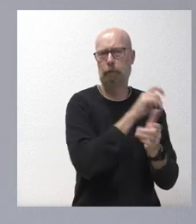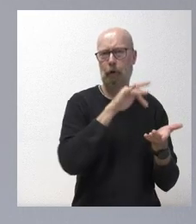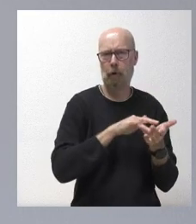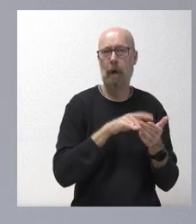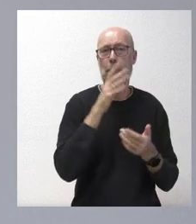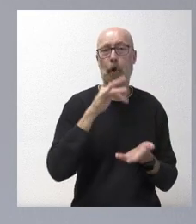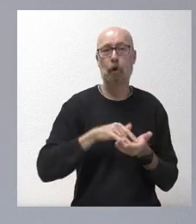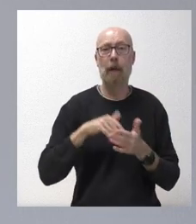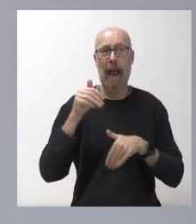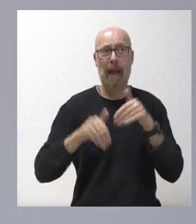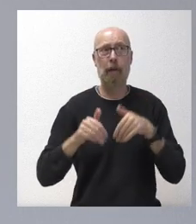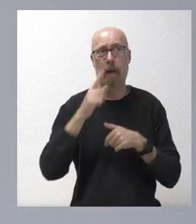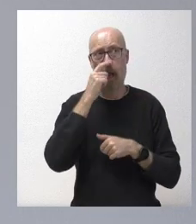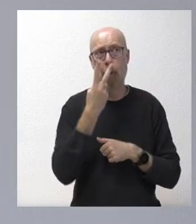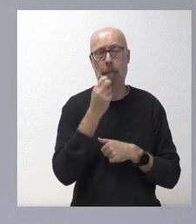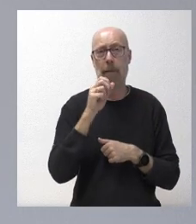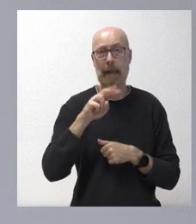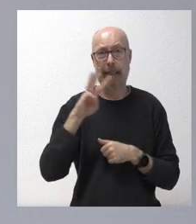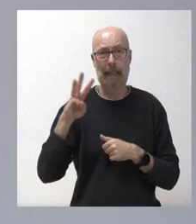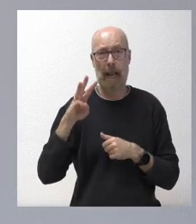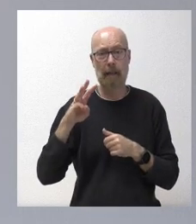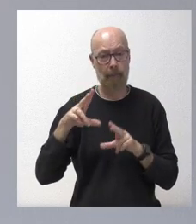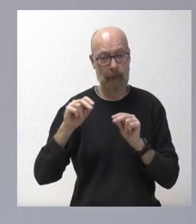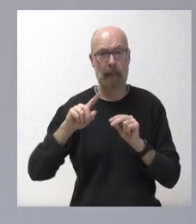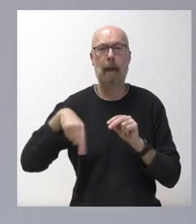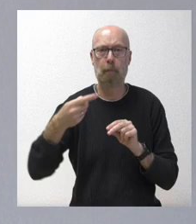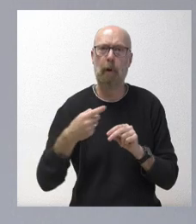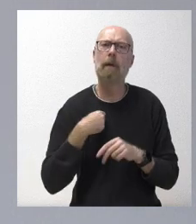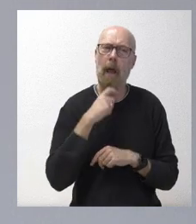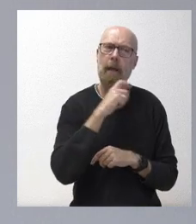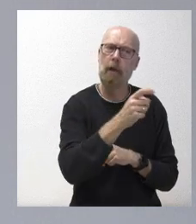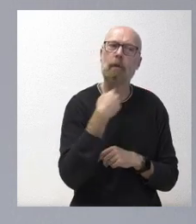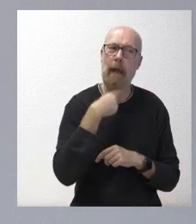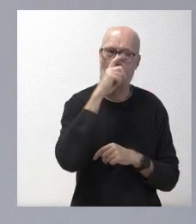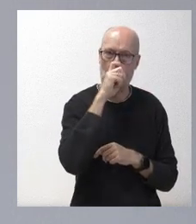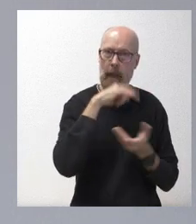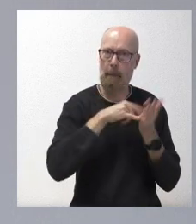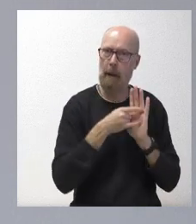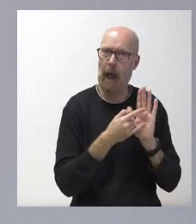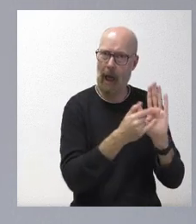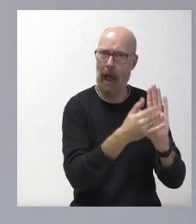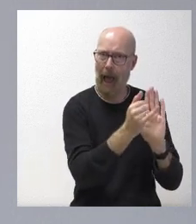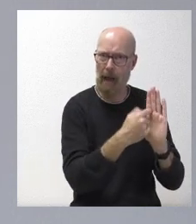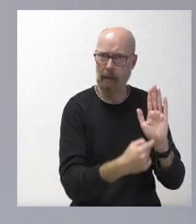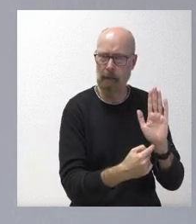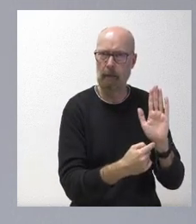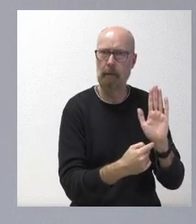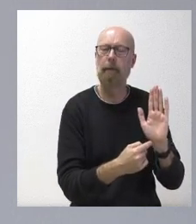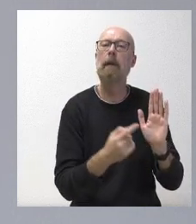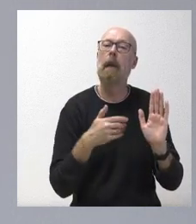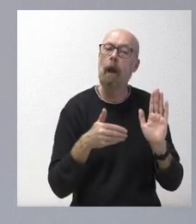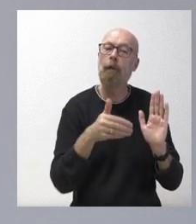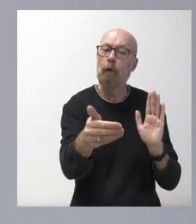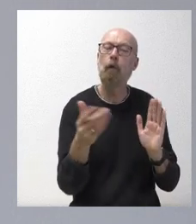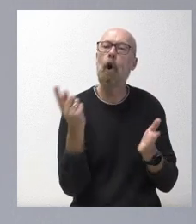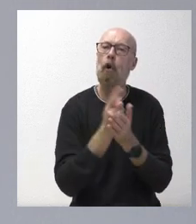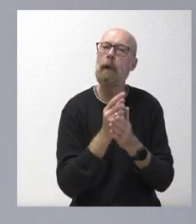23, hemos recordado la existencia de las mismas y de las cuales vamos a hacer un nuevo periodo de formación y